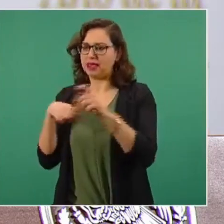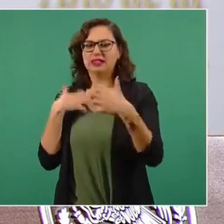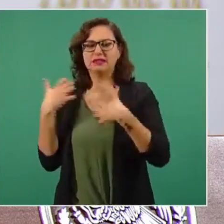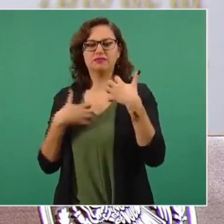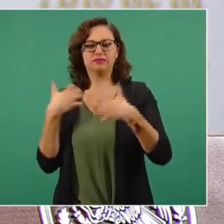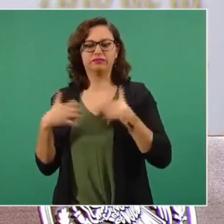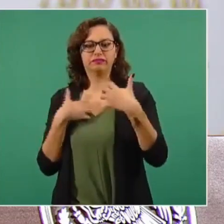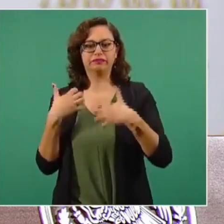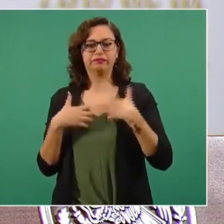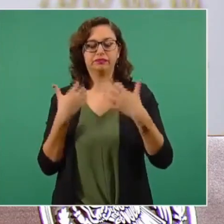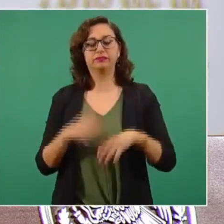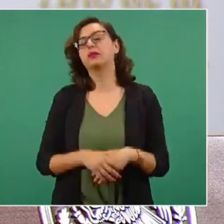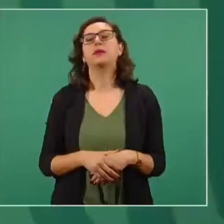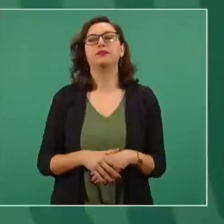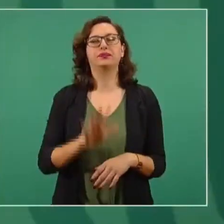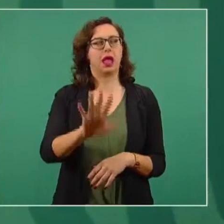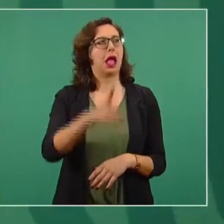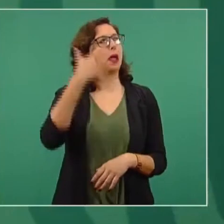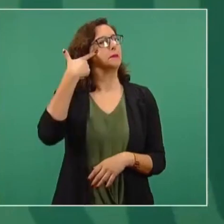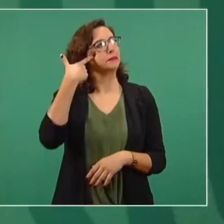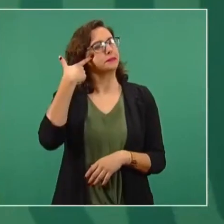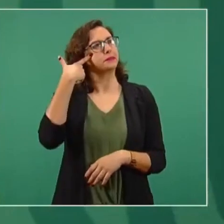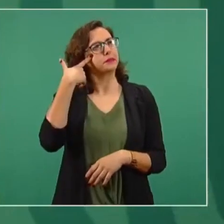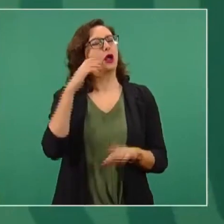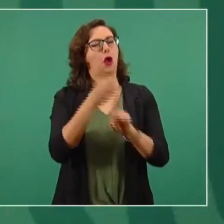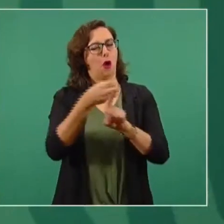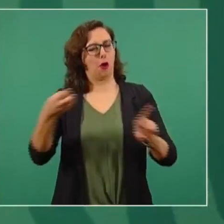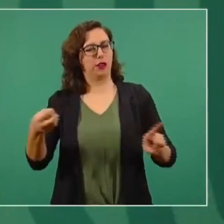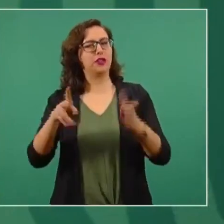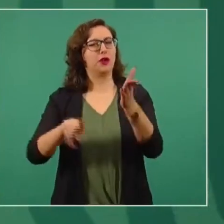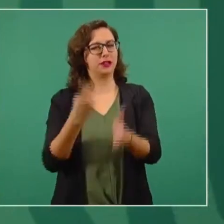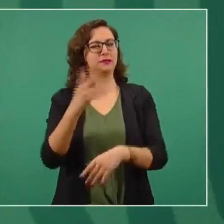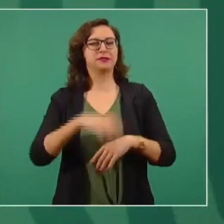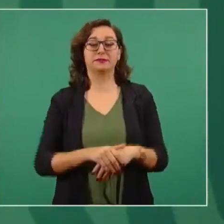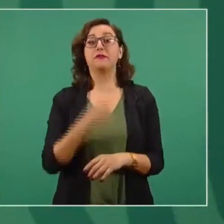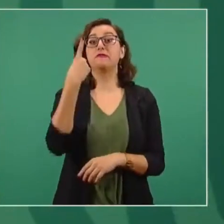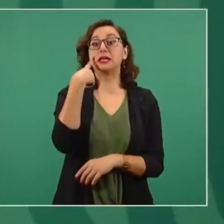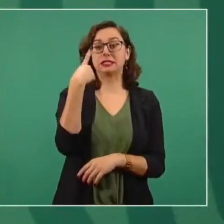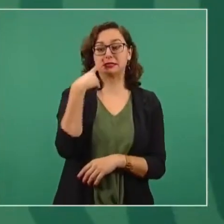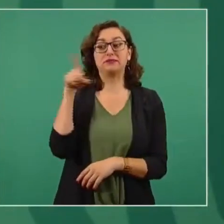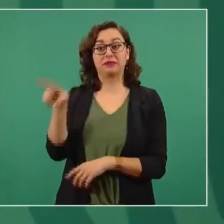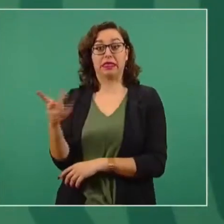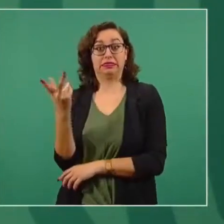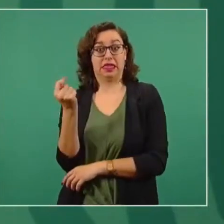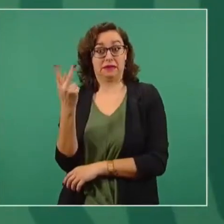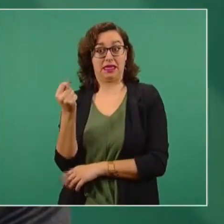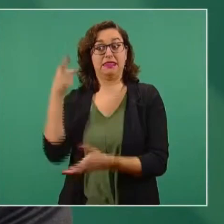A ver, lo voy a volver a plantear. El dueño de la televisora donde está Ciro